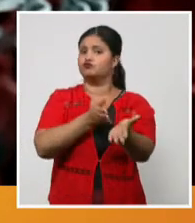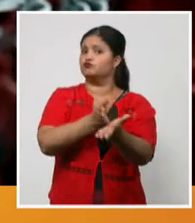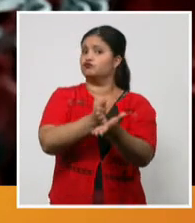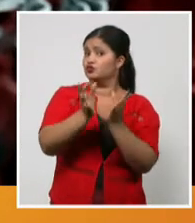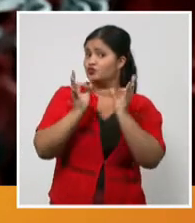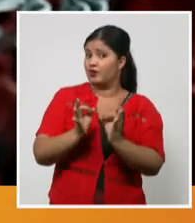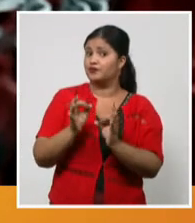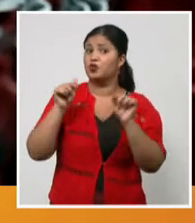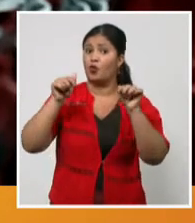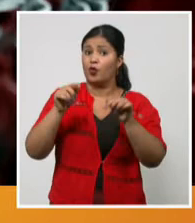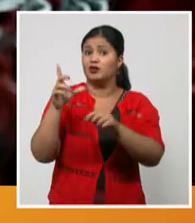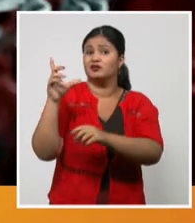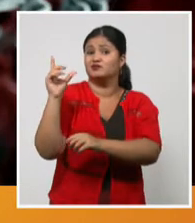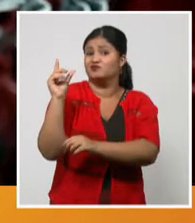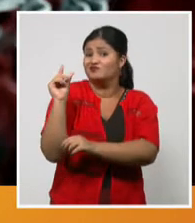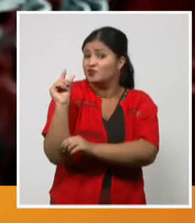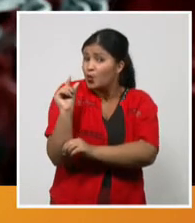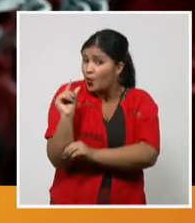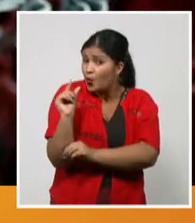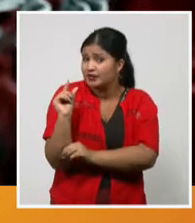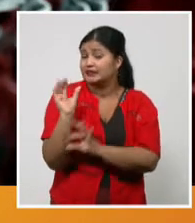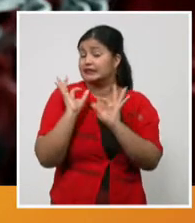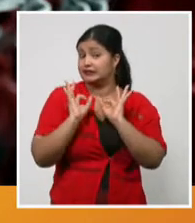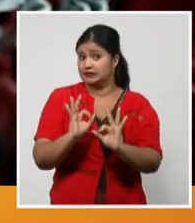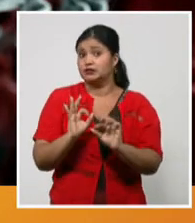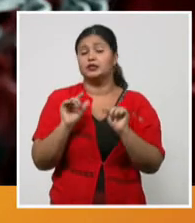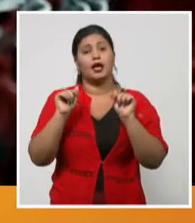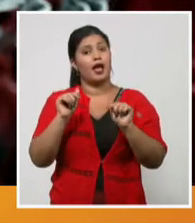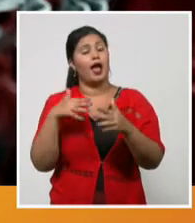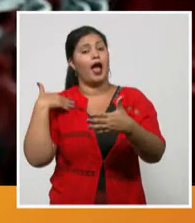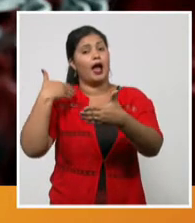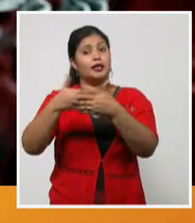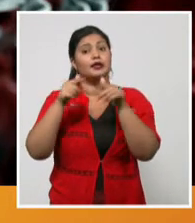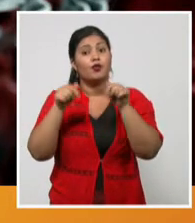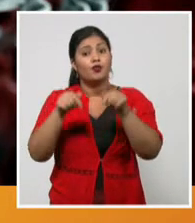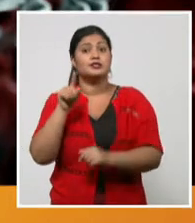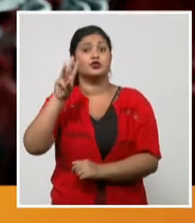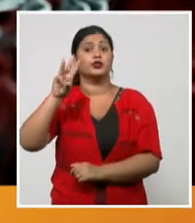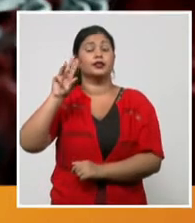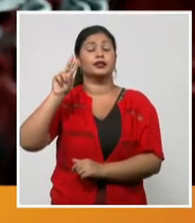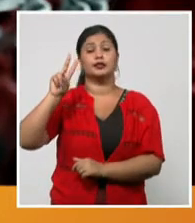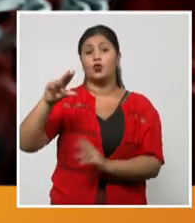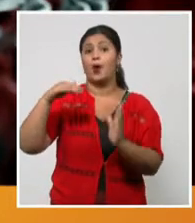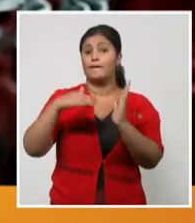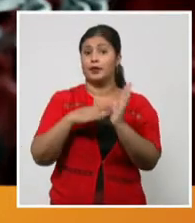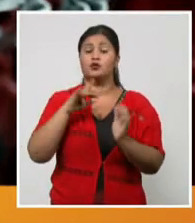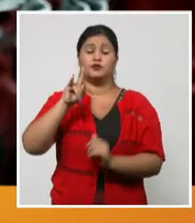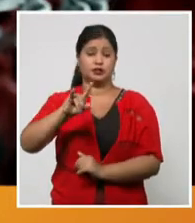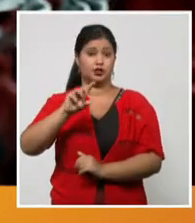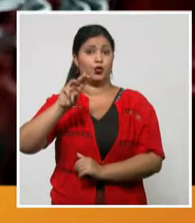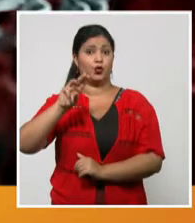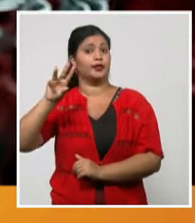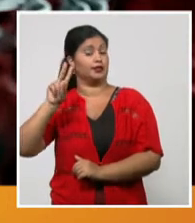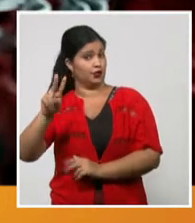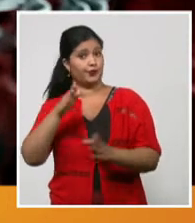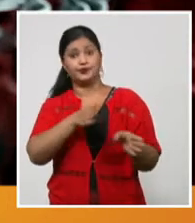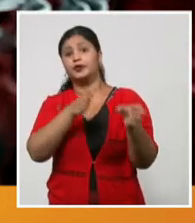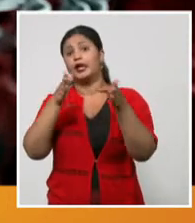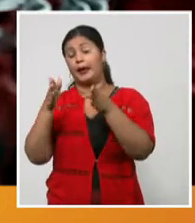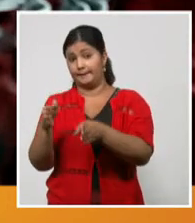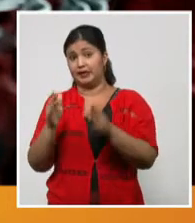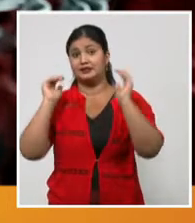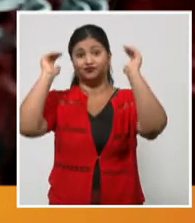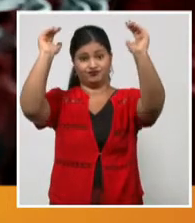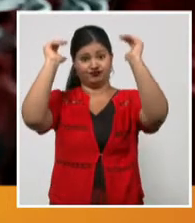disminución de sus casos activos. La cifra, pues registra 132 mil 932. Después se ubica México con